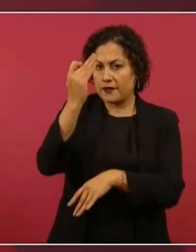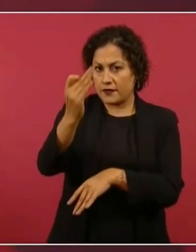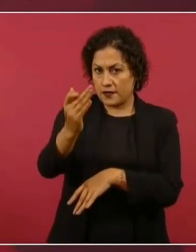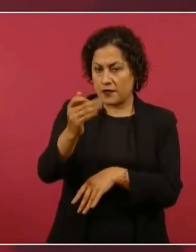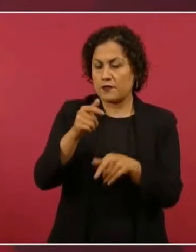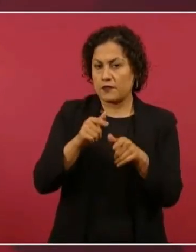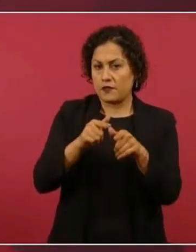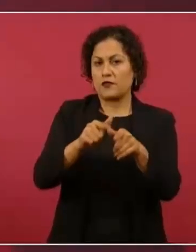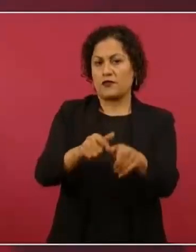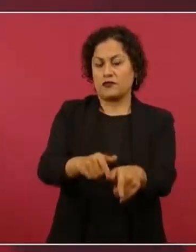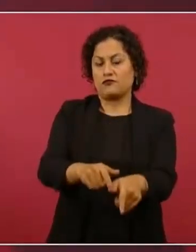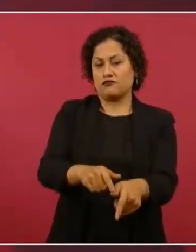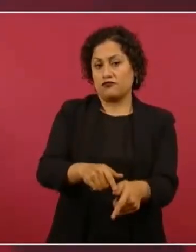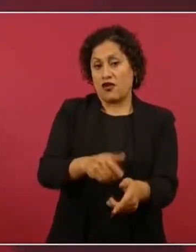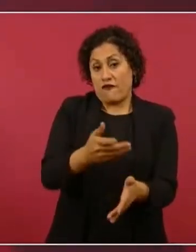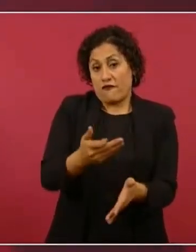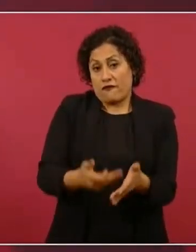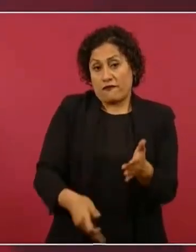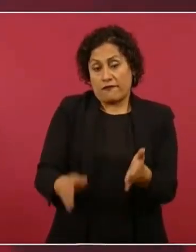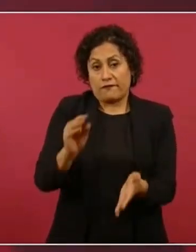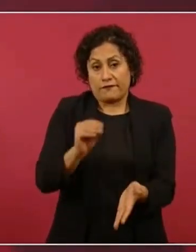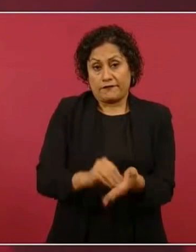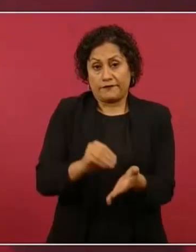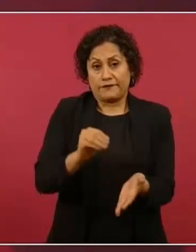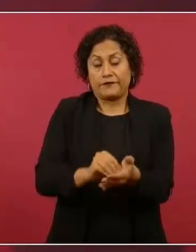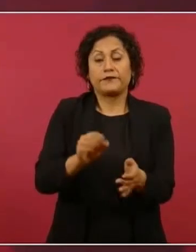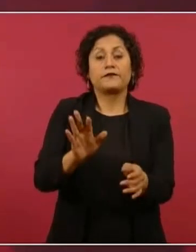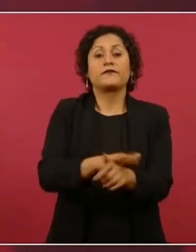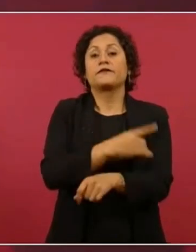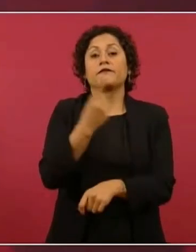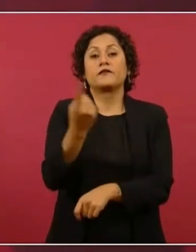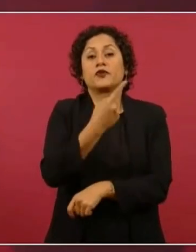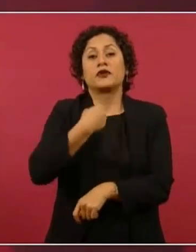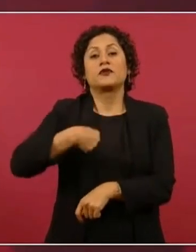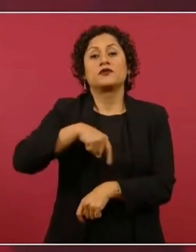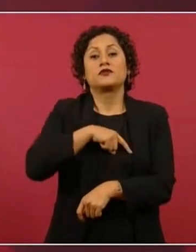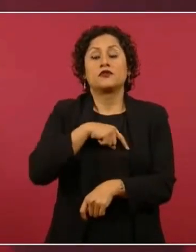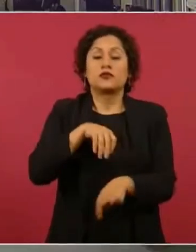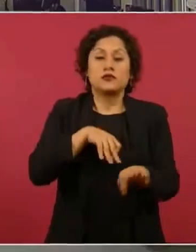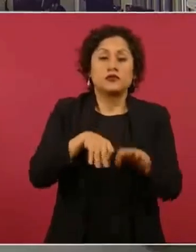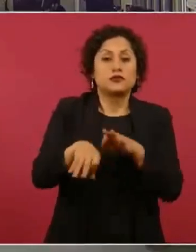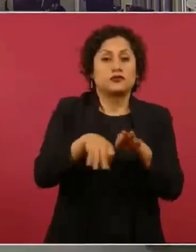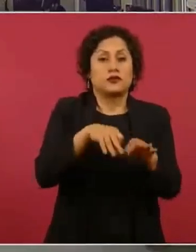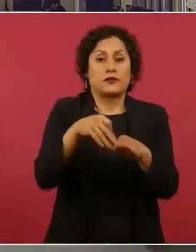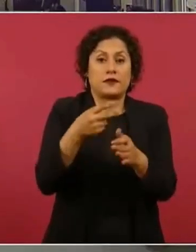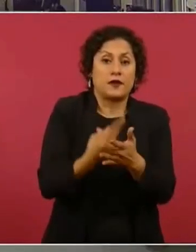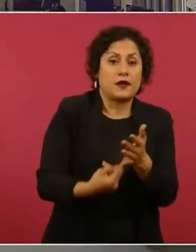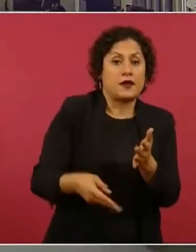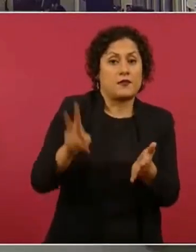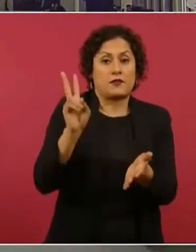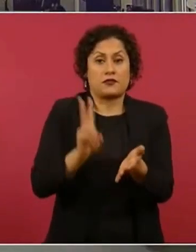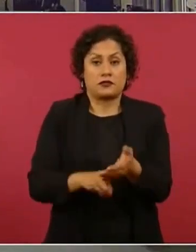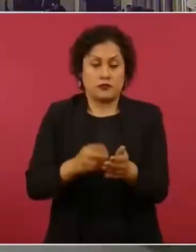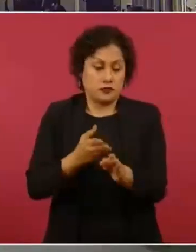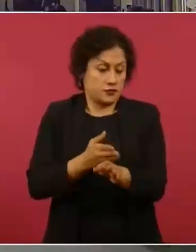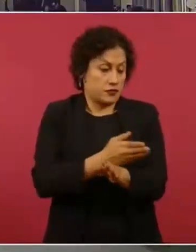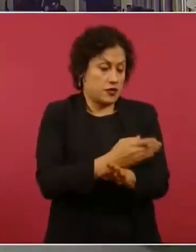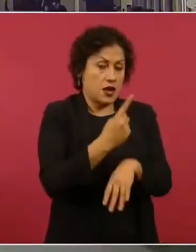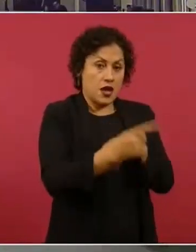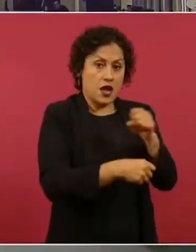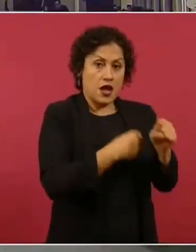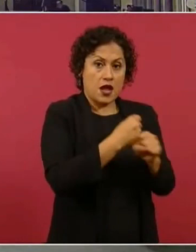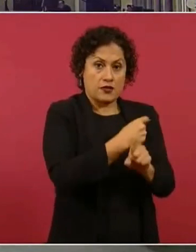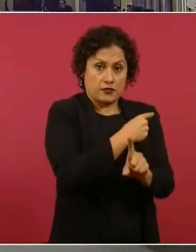Todavía el que nos falta. Porque trabajamos el doble. Si es año y medio, quiere decir que nos quedan tres años.